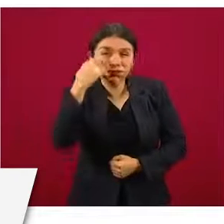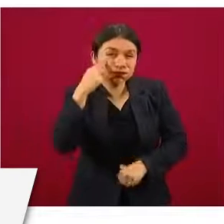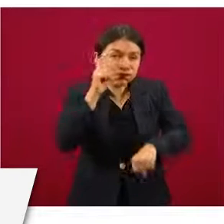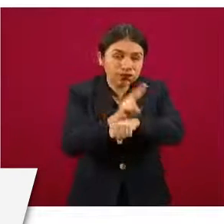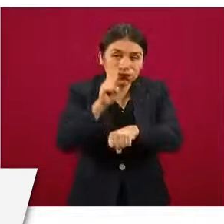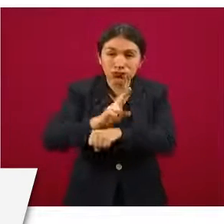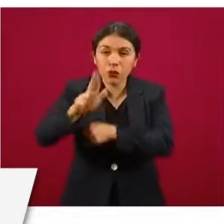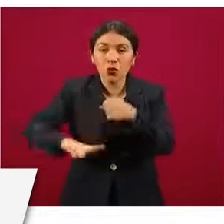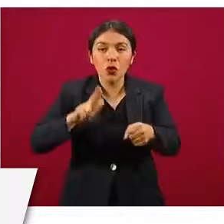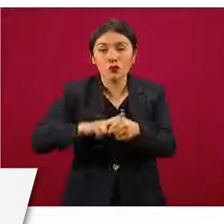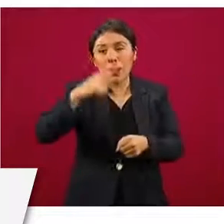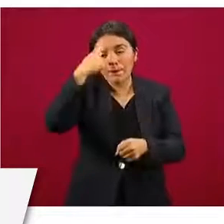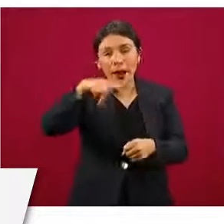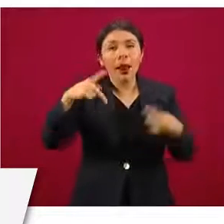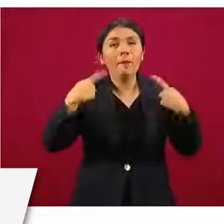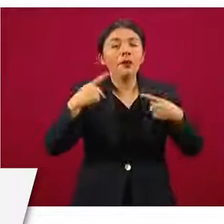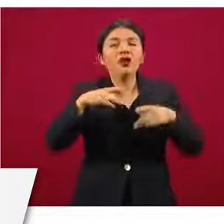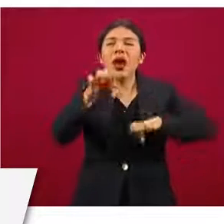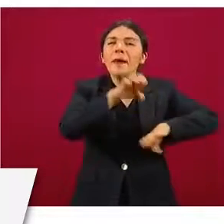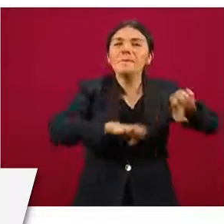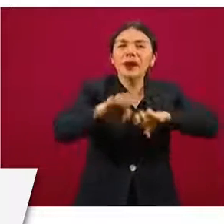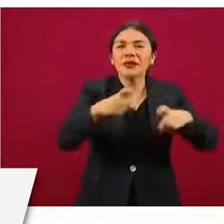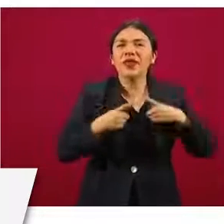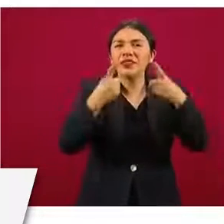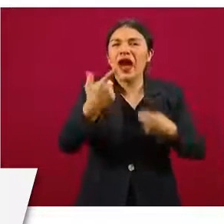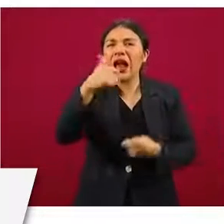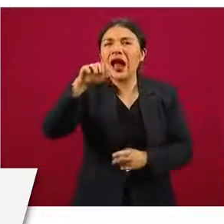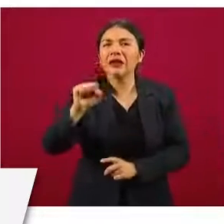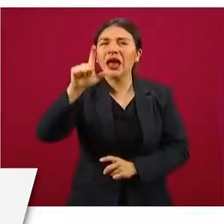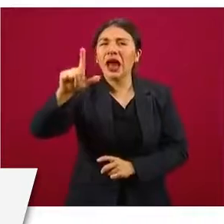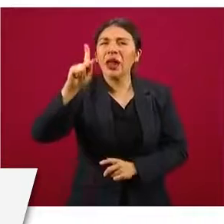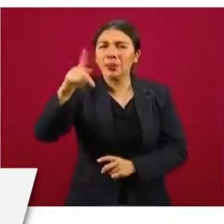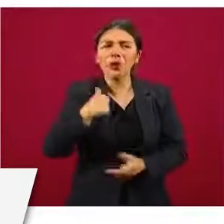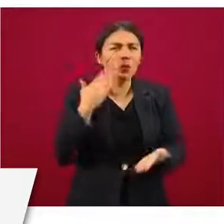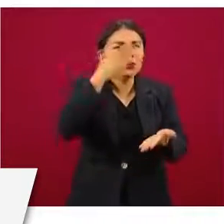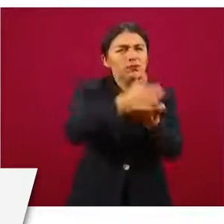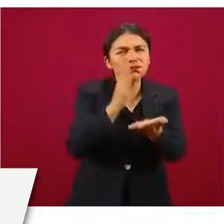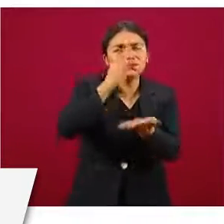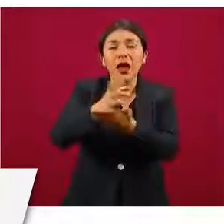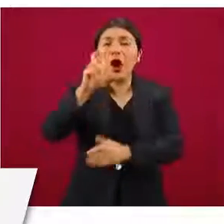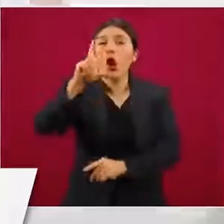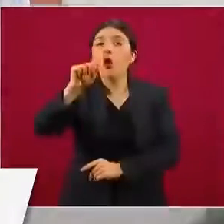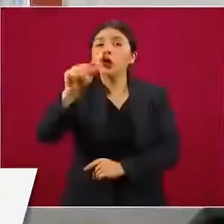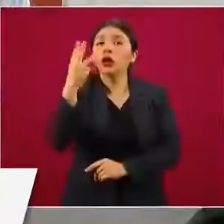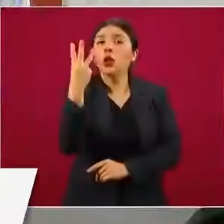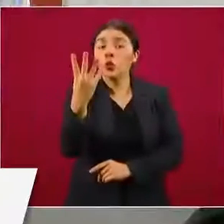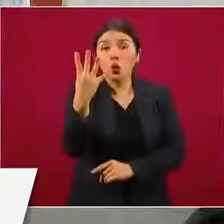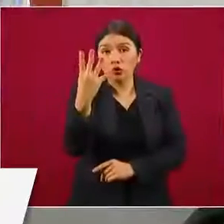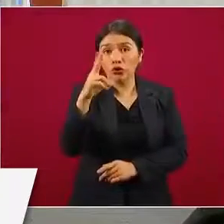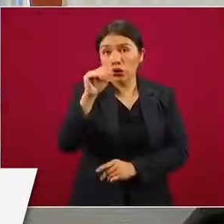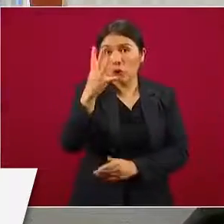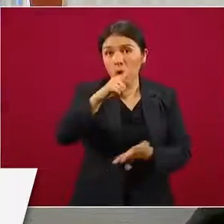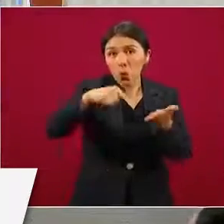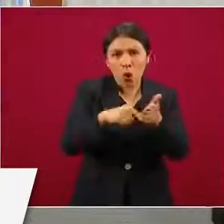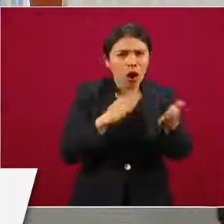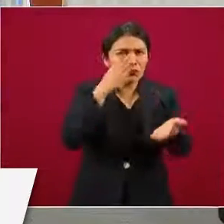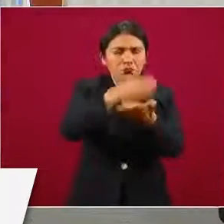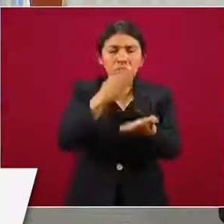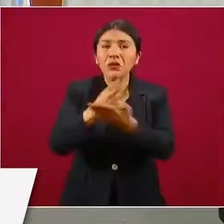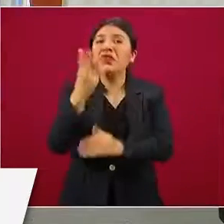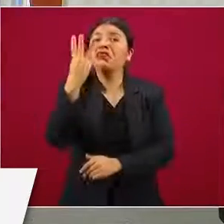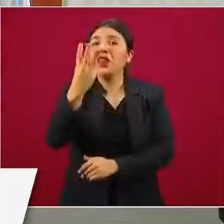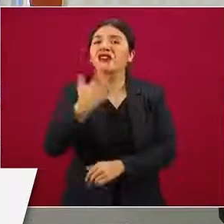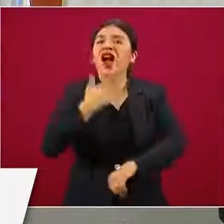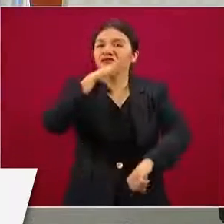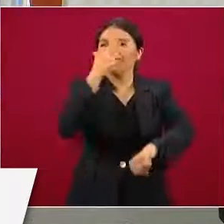a proveedores de gas LP, visitamos 84 estaciones, tres resultaron con infracción, todas se